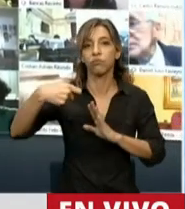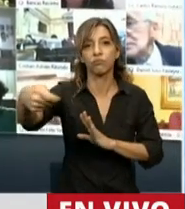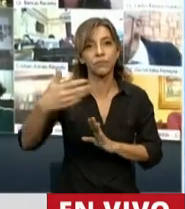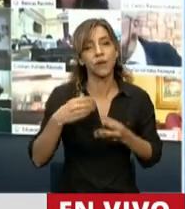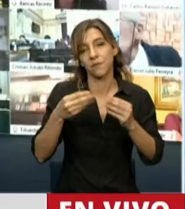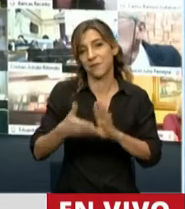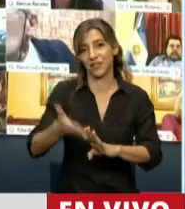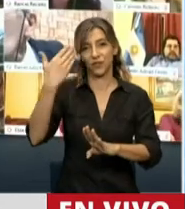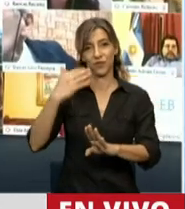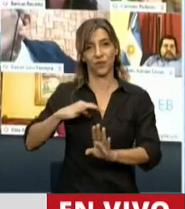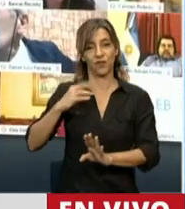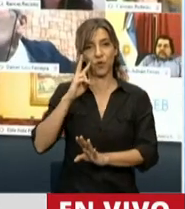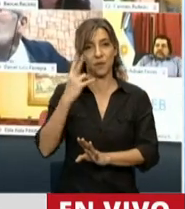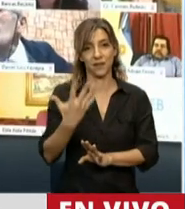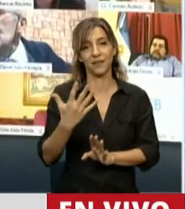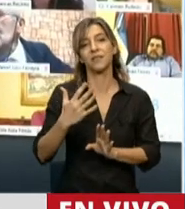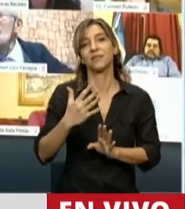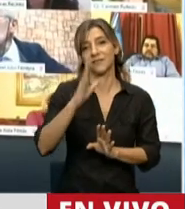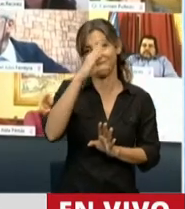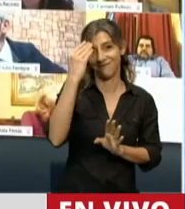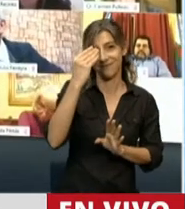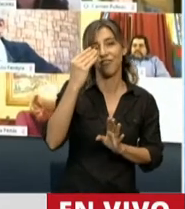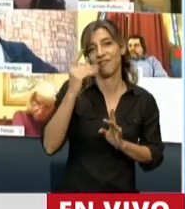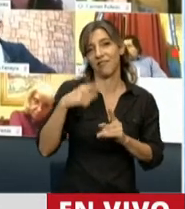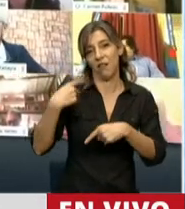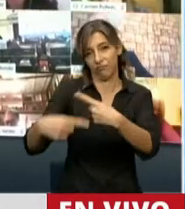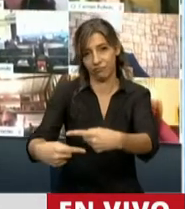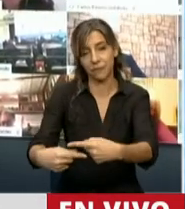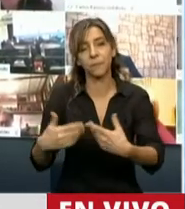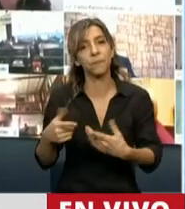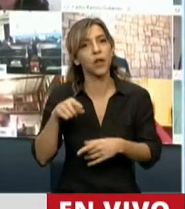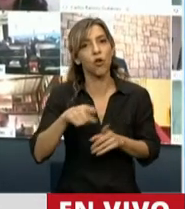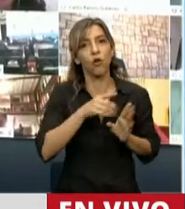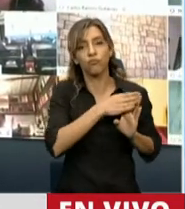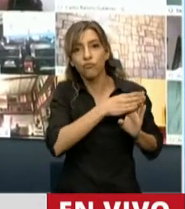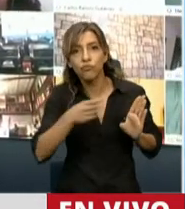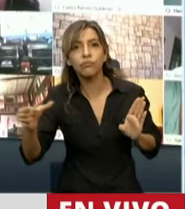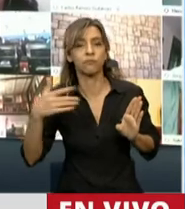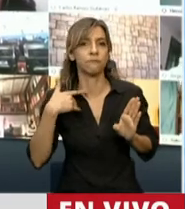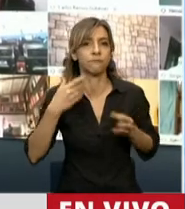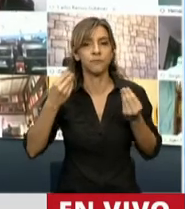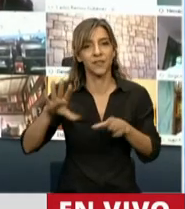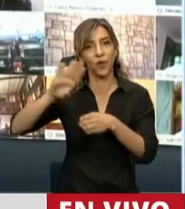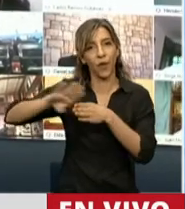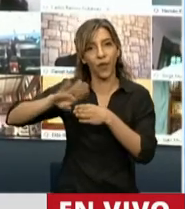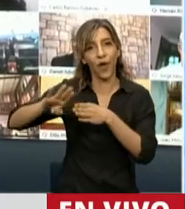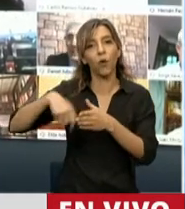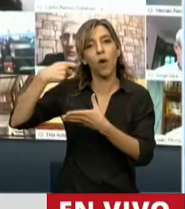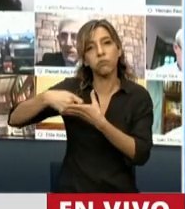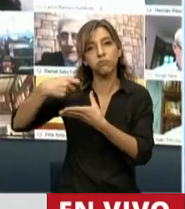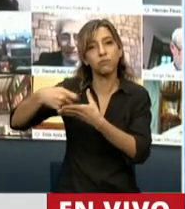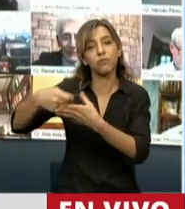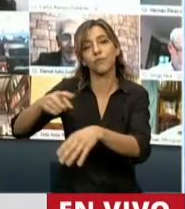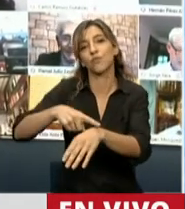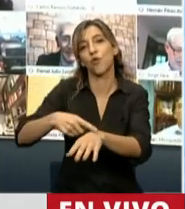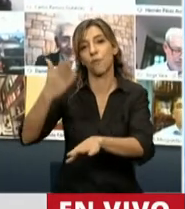Néstor Kirchner, que continuó Cristina Fernández de Kirchner, que sacó a nuestro país de esa deuda que había sido contraída desde la